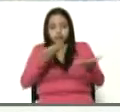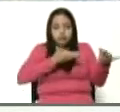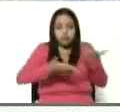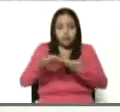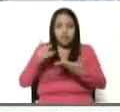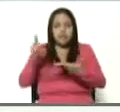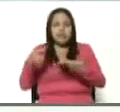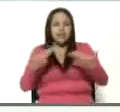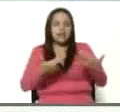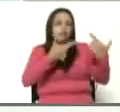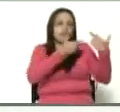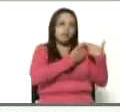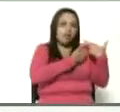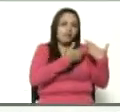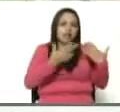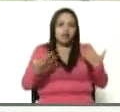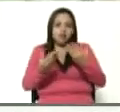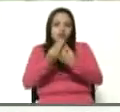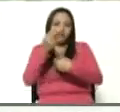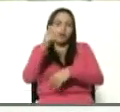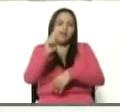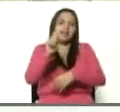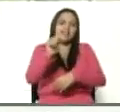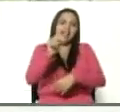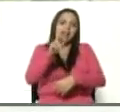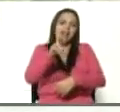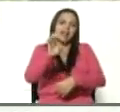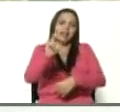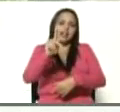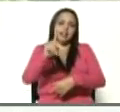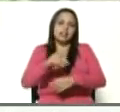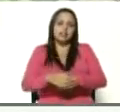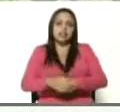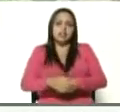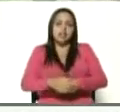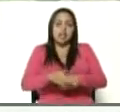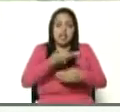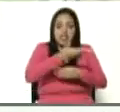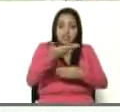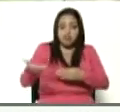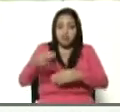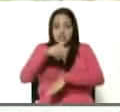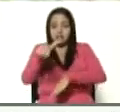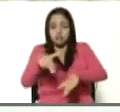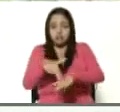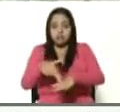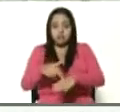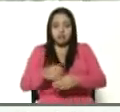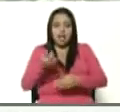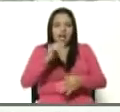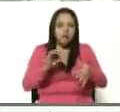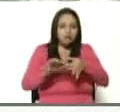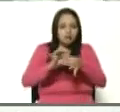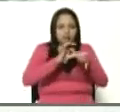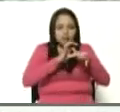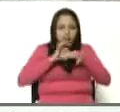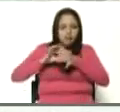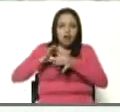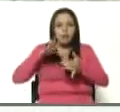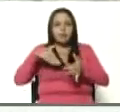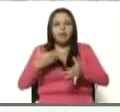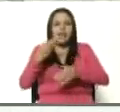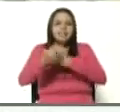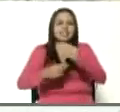responsable de la distribución a nivel nacional, hemos venido articulando para priorizar al sector agroalimentario